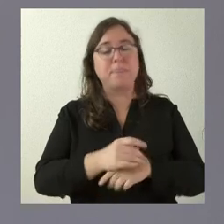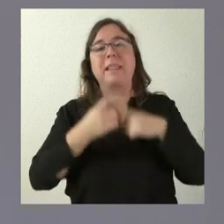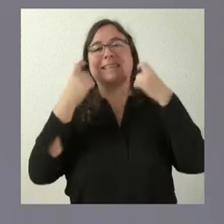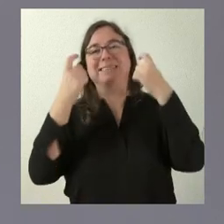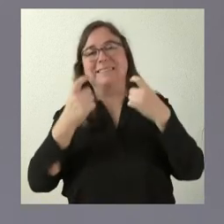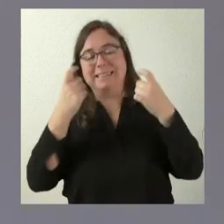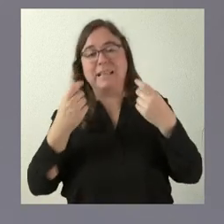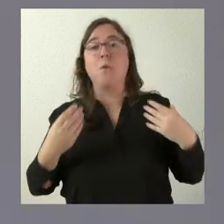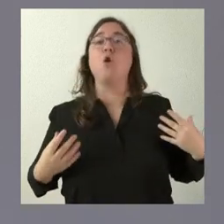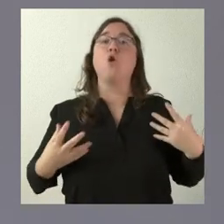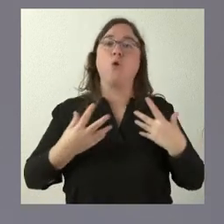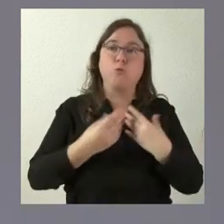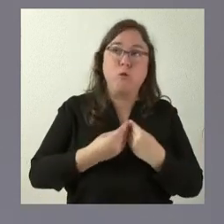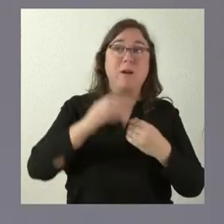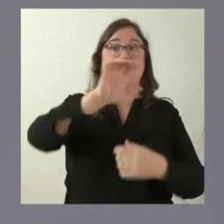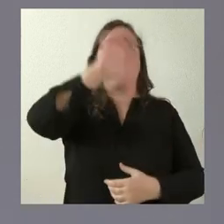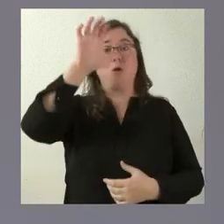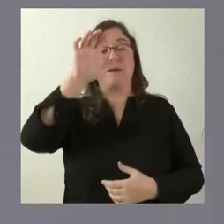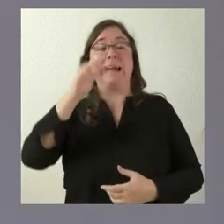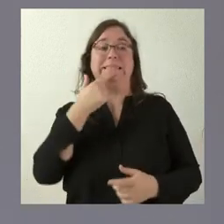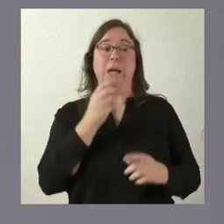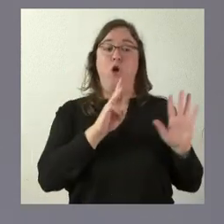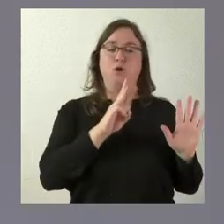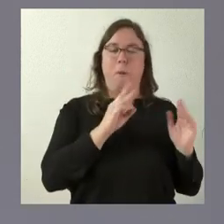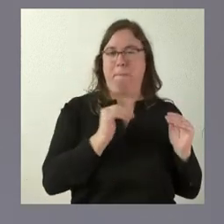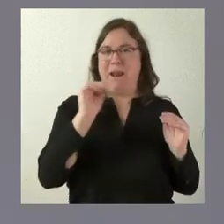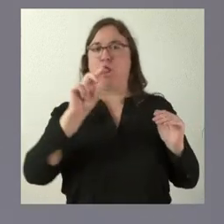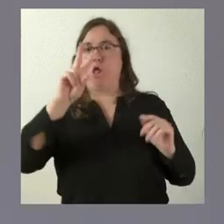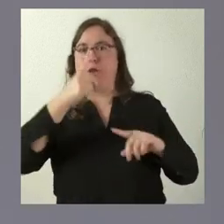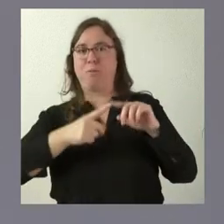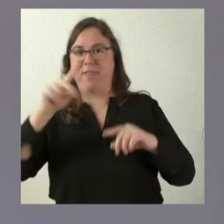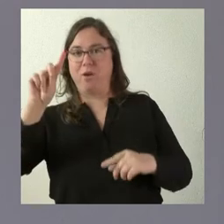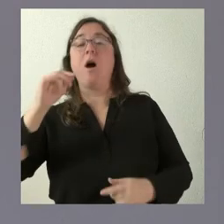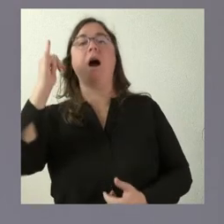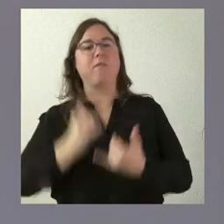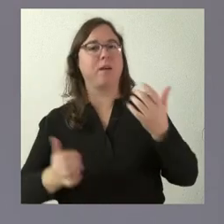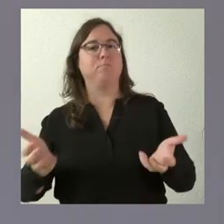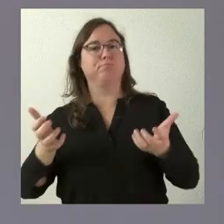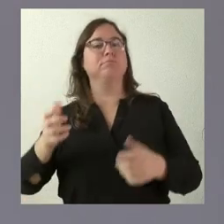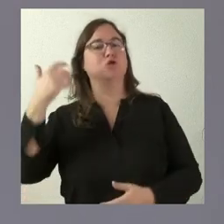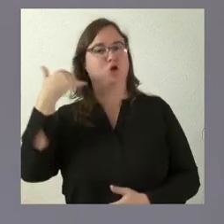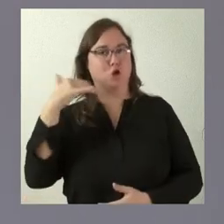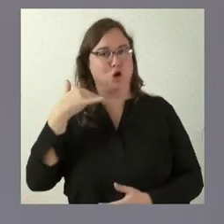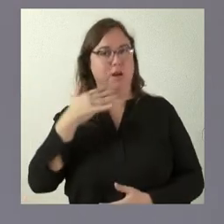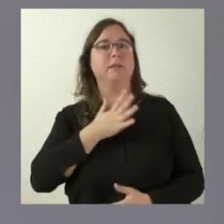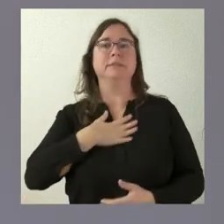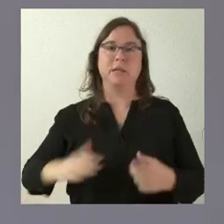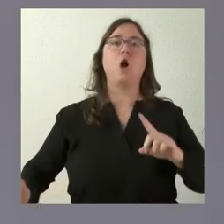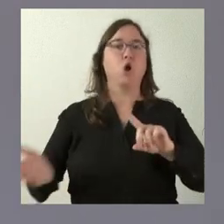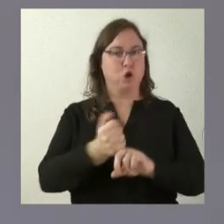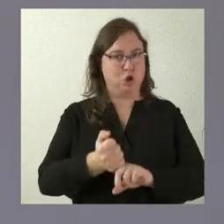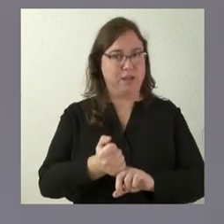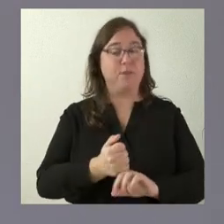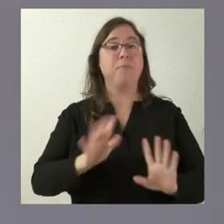a través de la Unión Europea, extender esa cifra del ocho hasta el 12,5% y, por tanto, que se beneficiara de ella Soria. Es lo que hemos conseguido,